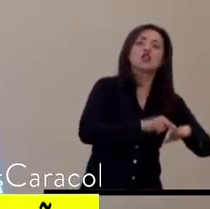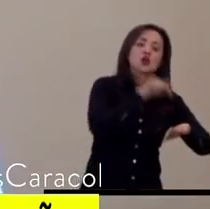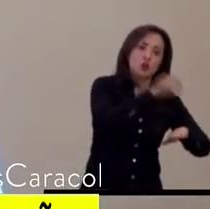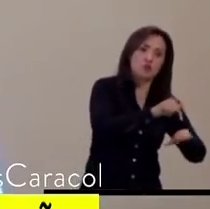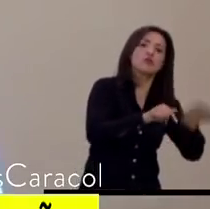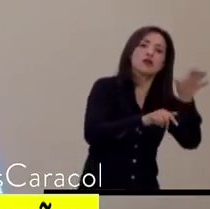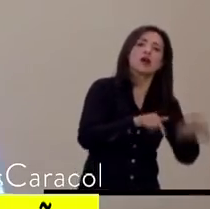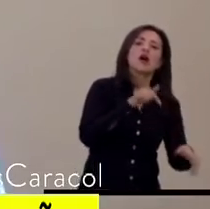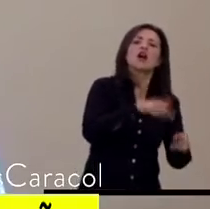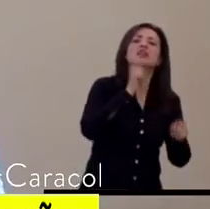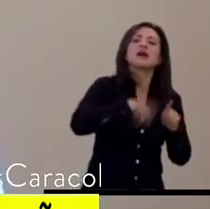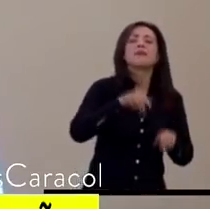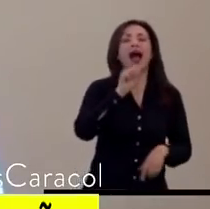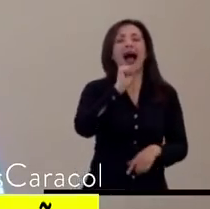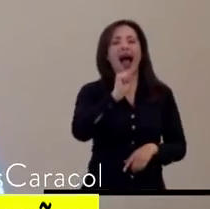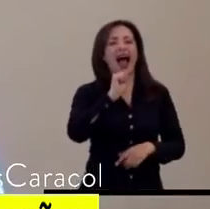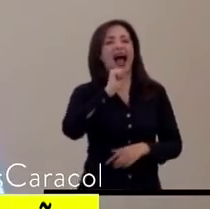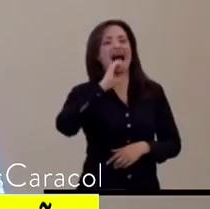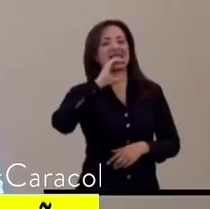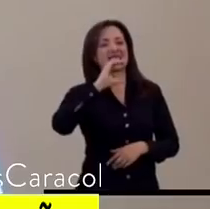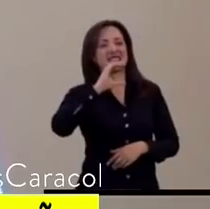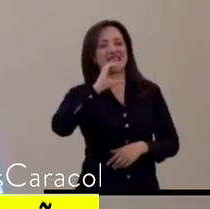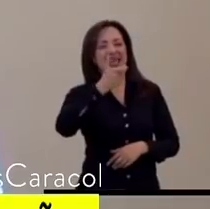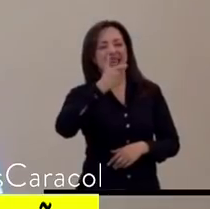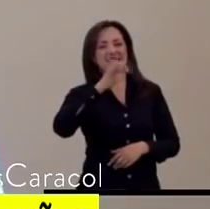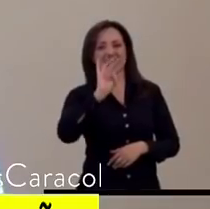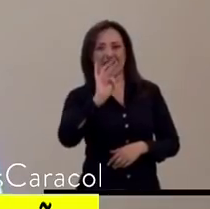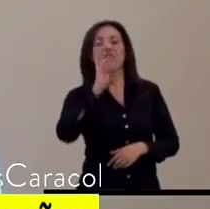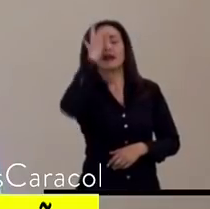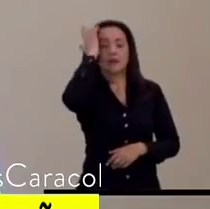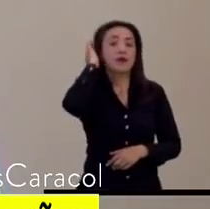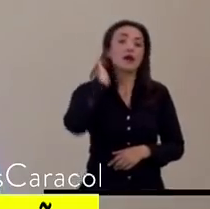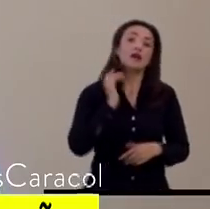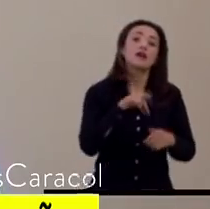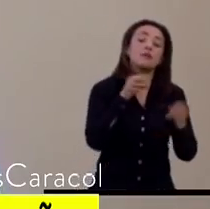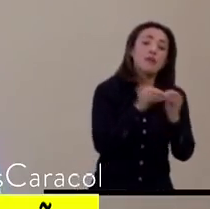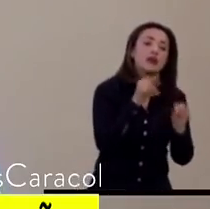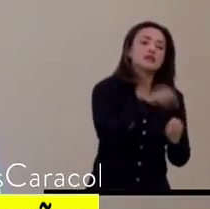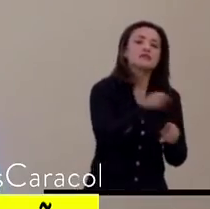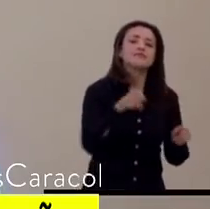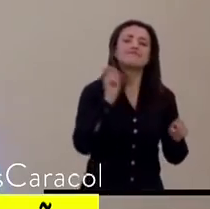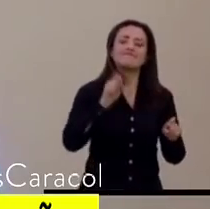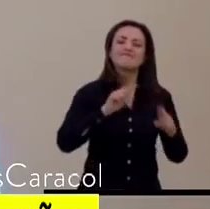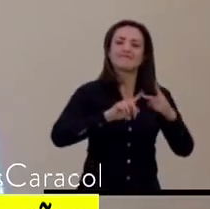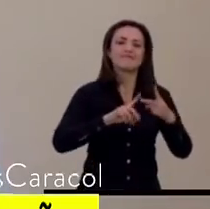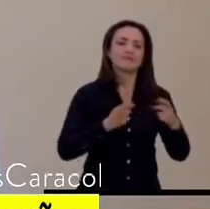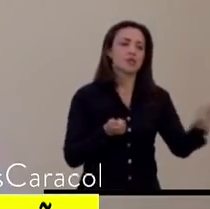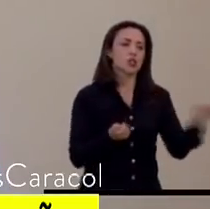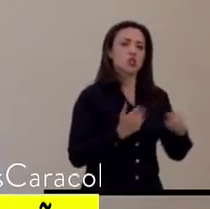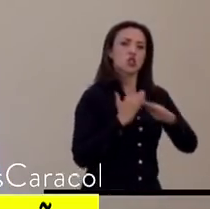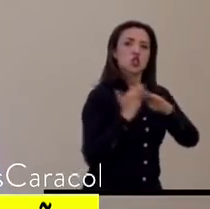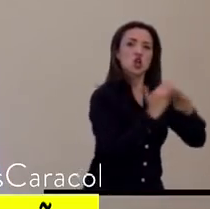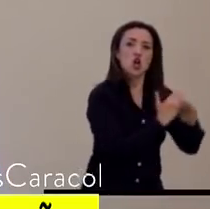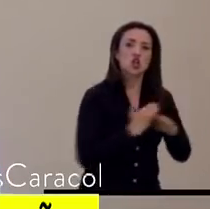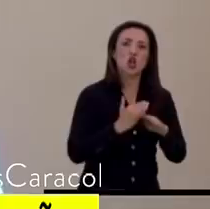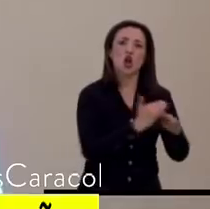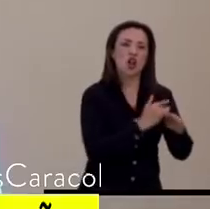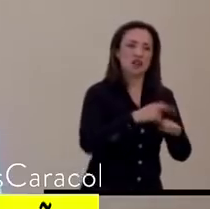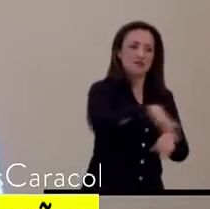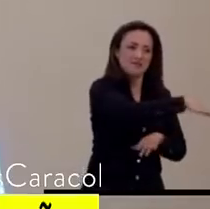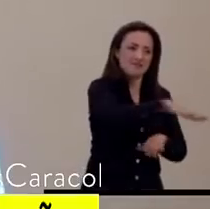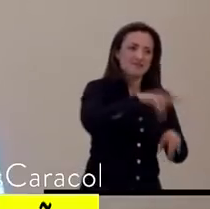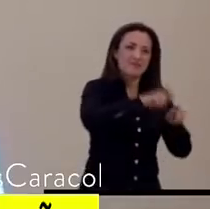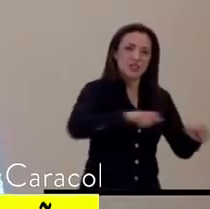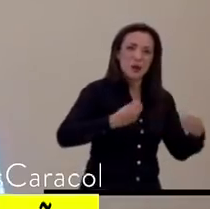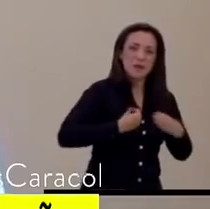autodenominan como las AGT. Y en segundo lugar, la necesidad en este contexto de generar un control arduo sobre la población